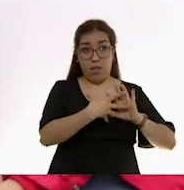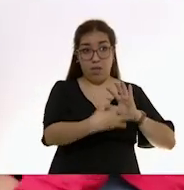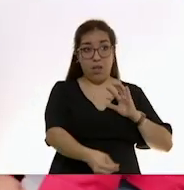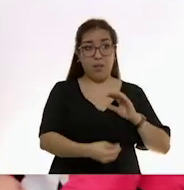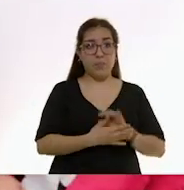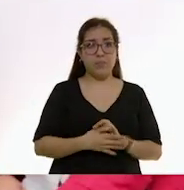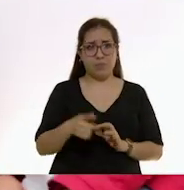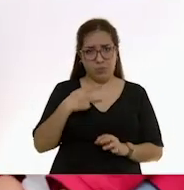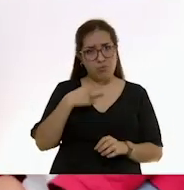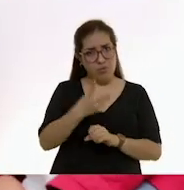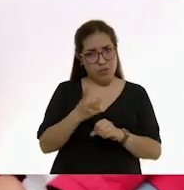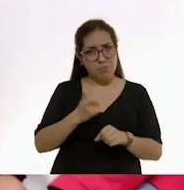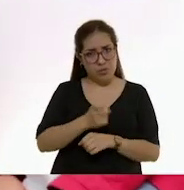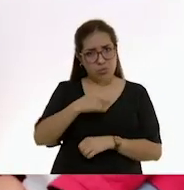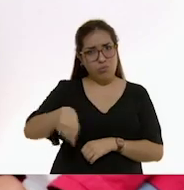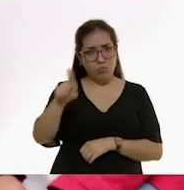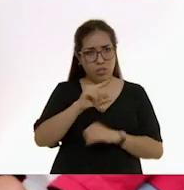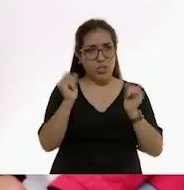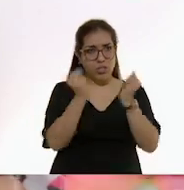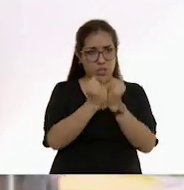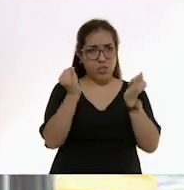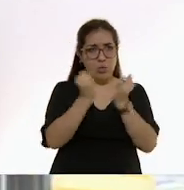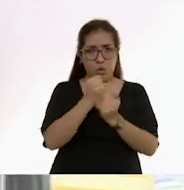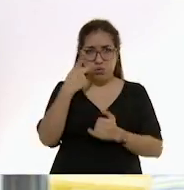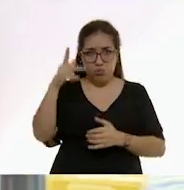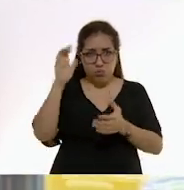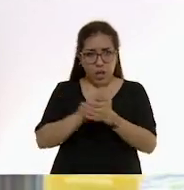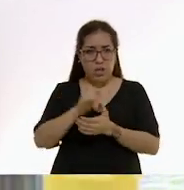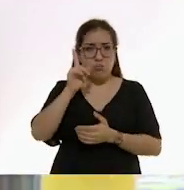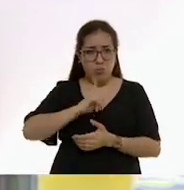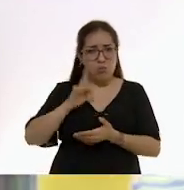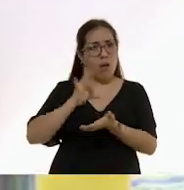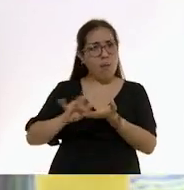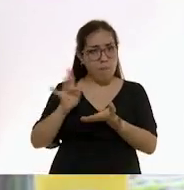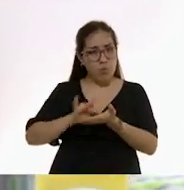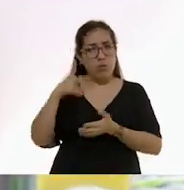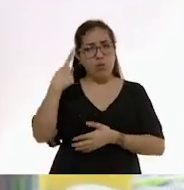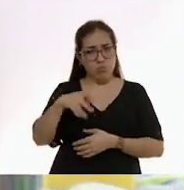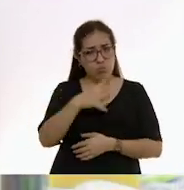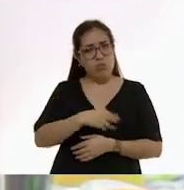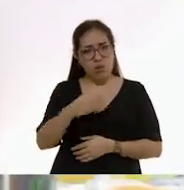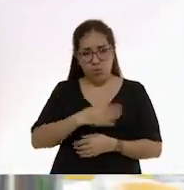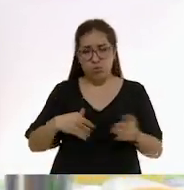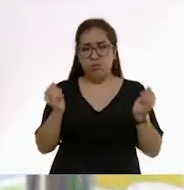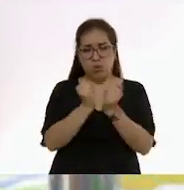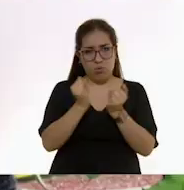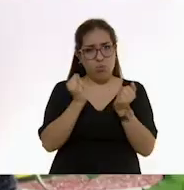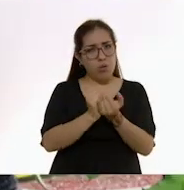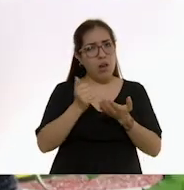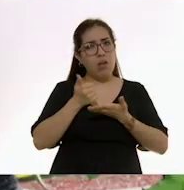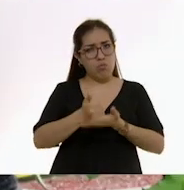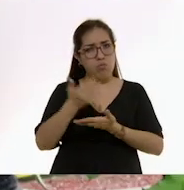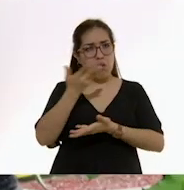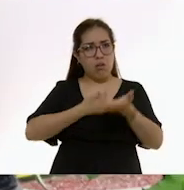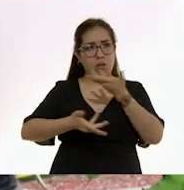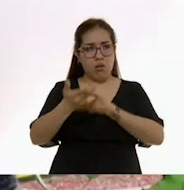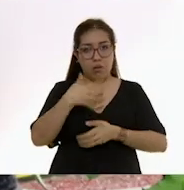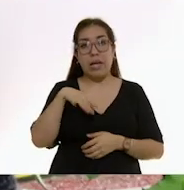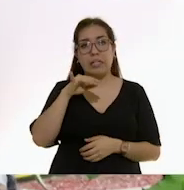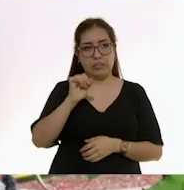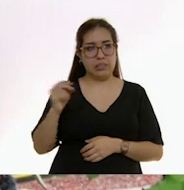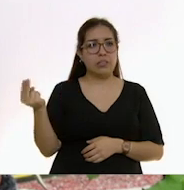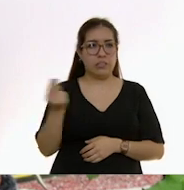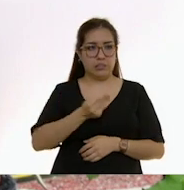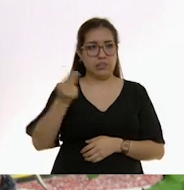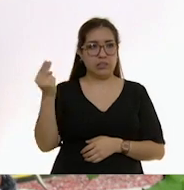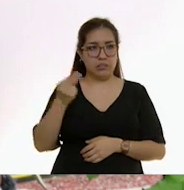se unan a sus esposas y a sus hijos para poder apoyar la lactancia. Sí necesitamos